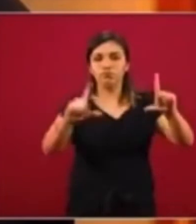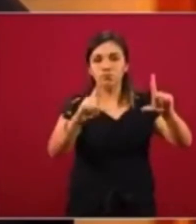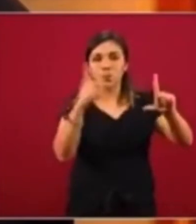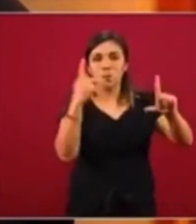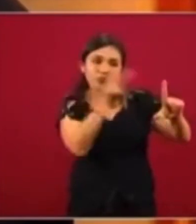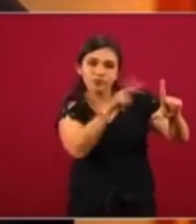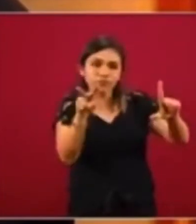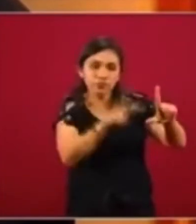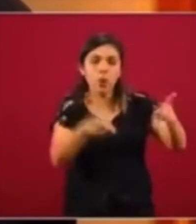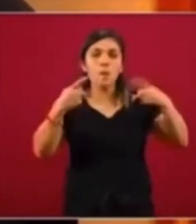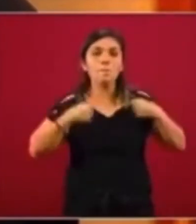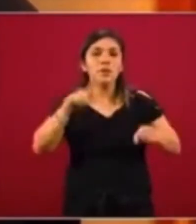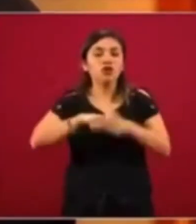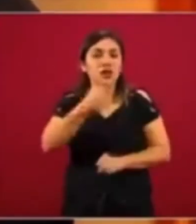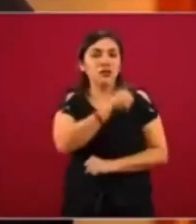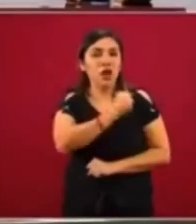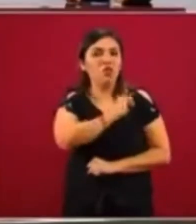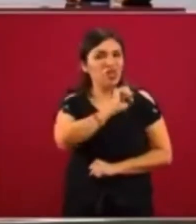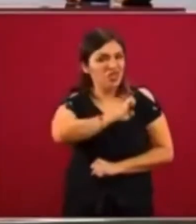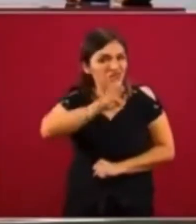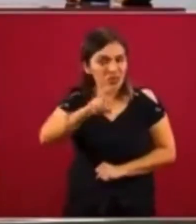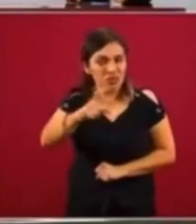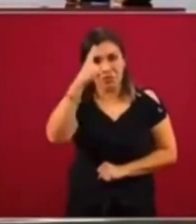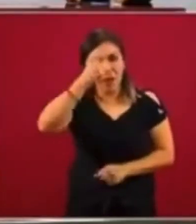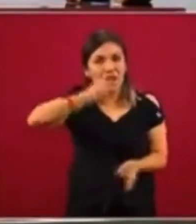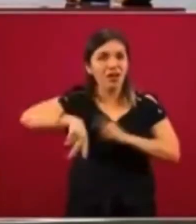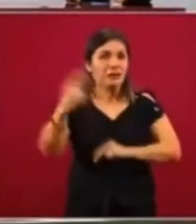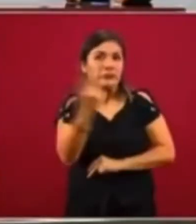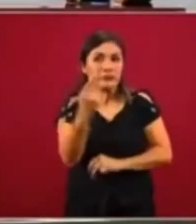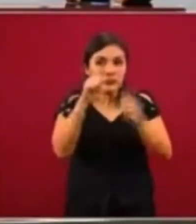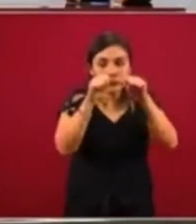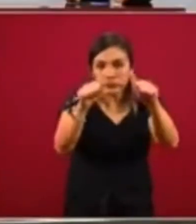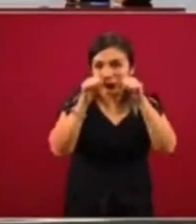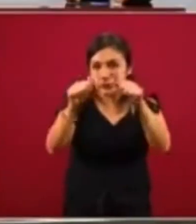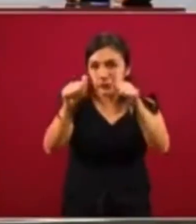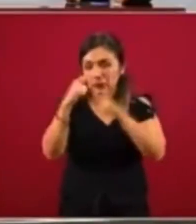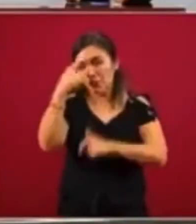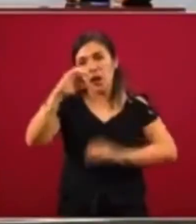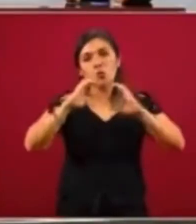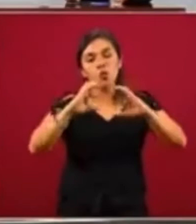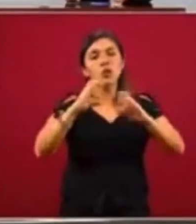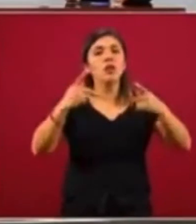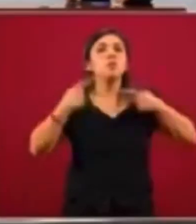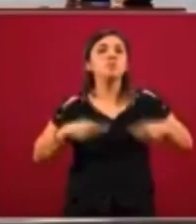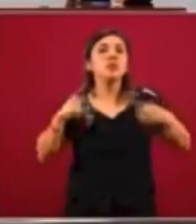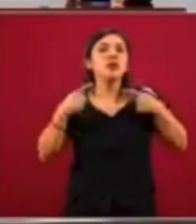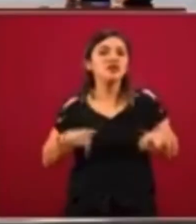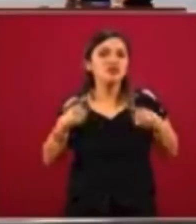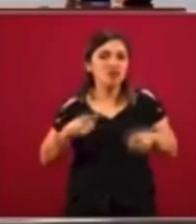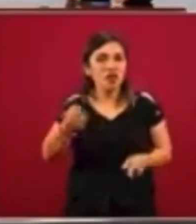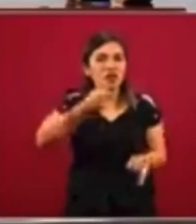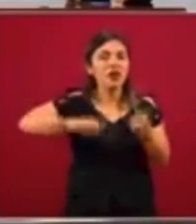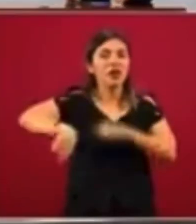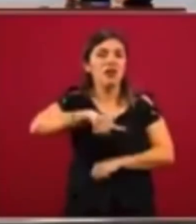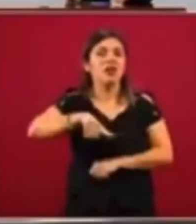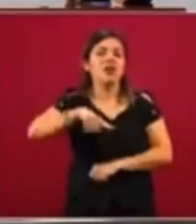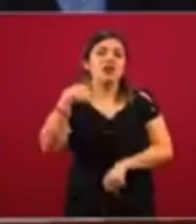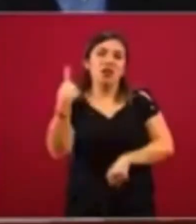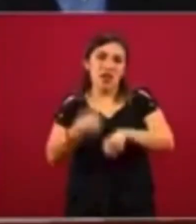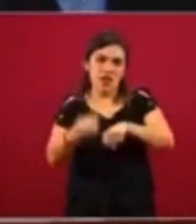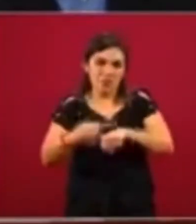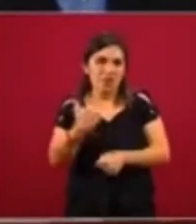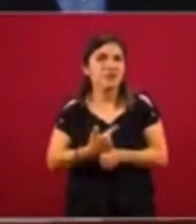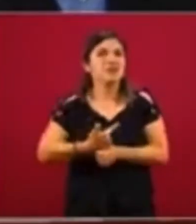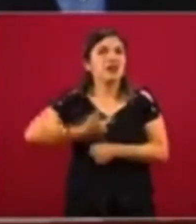de salud especializado que se requiere para operar el cuidado de las personas en estas condiciones